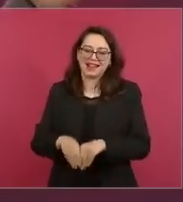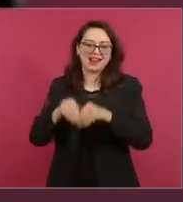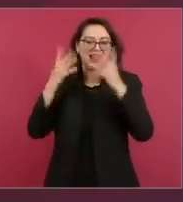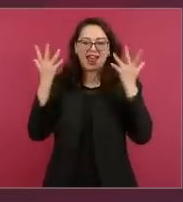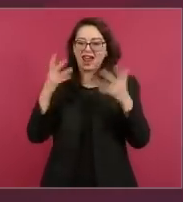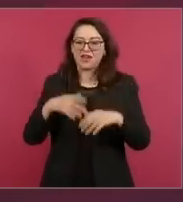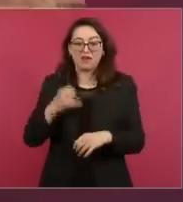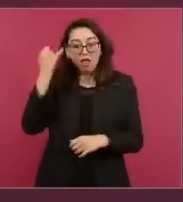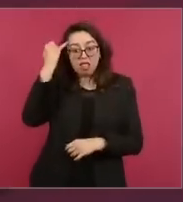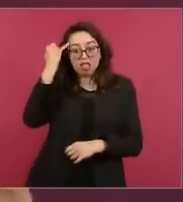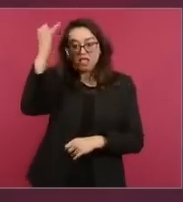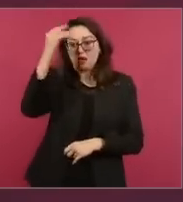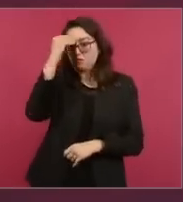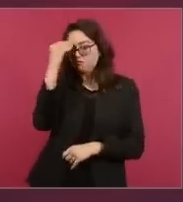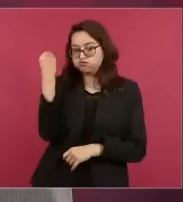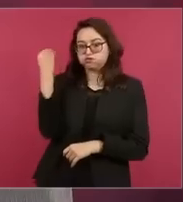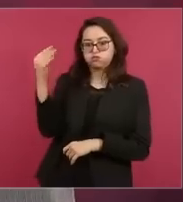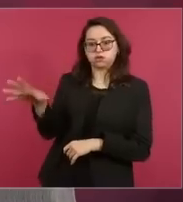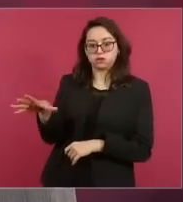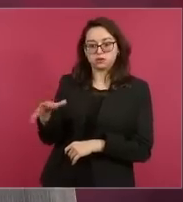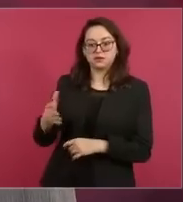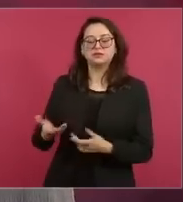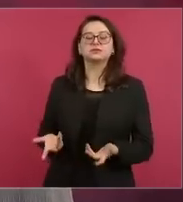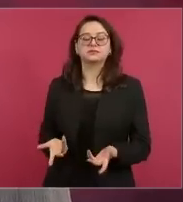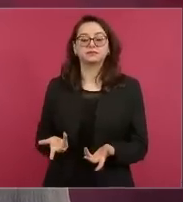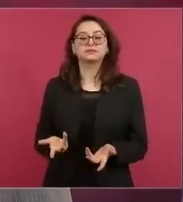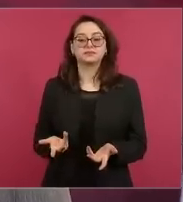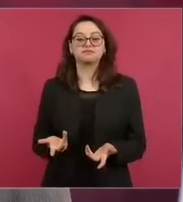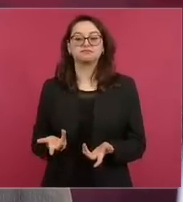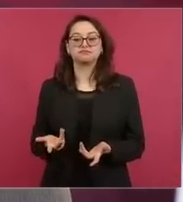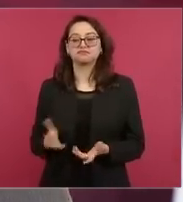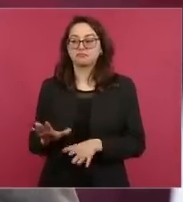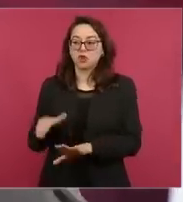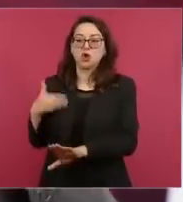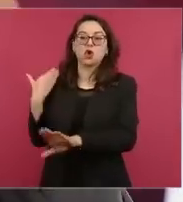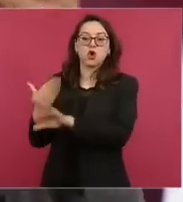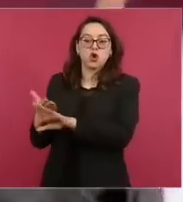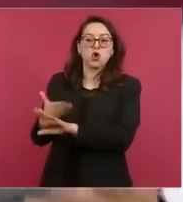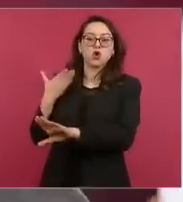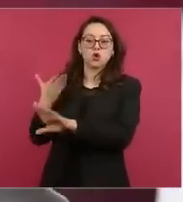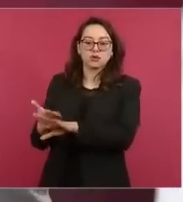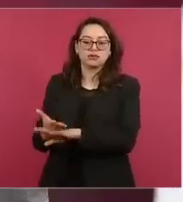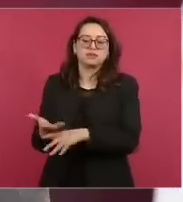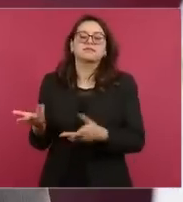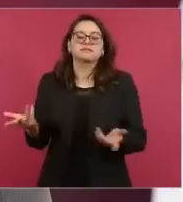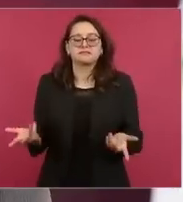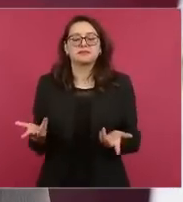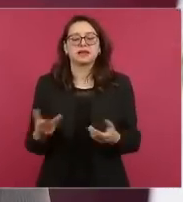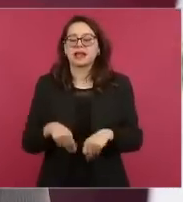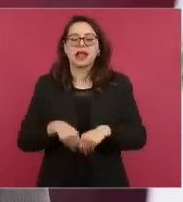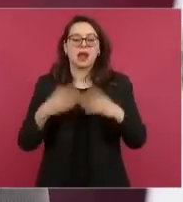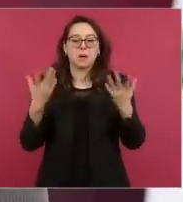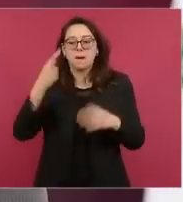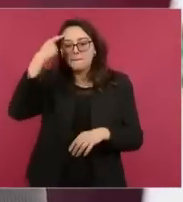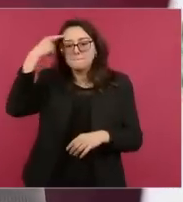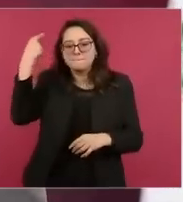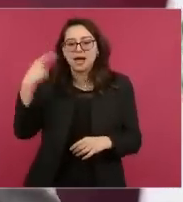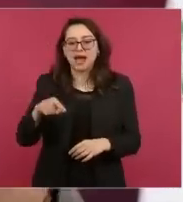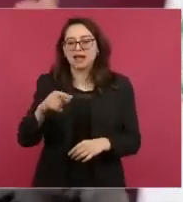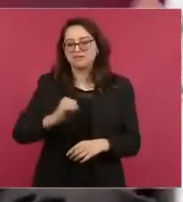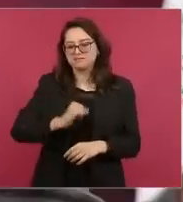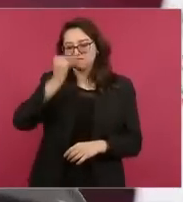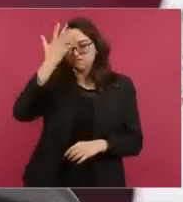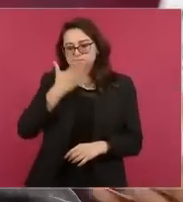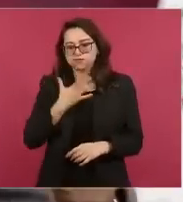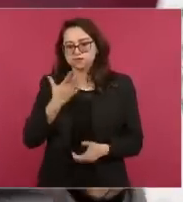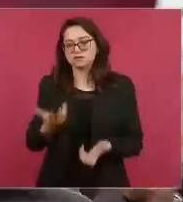es noticia con esos propósitos y hay